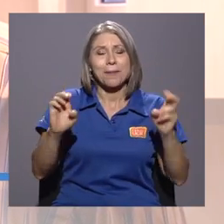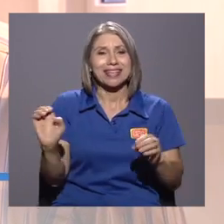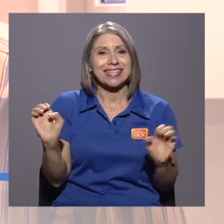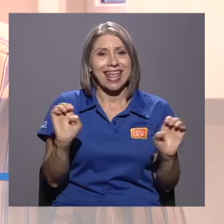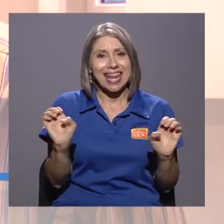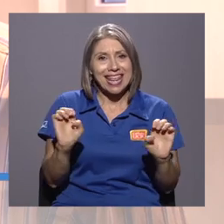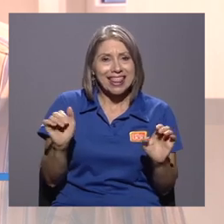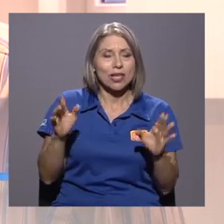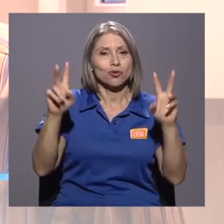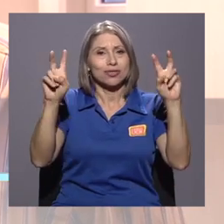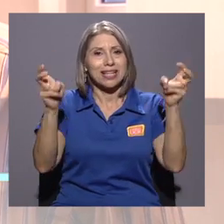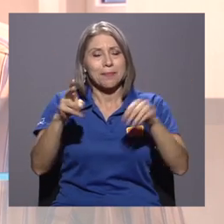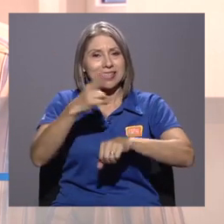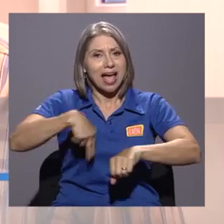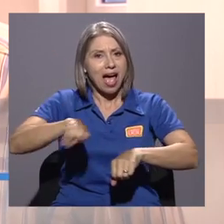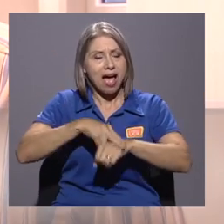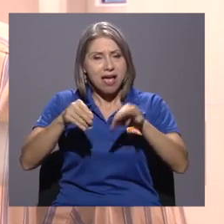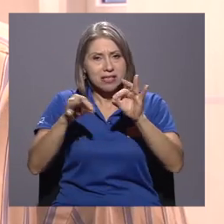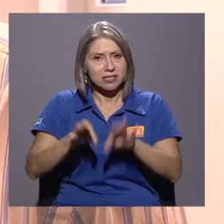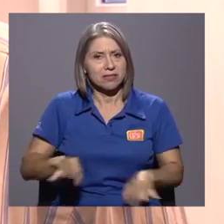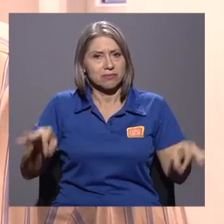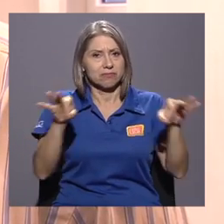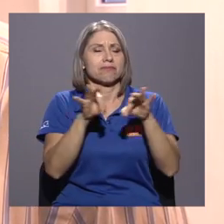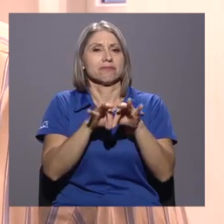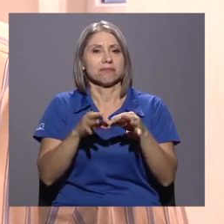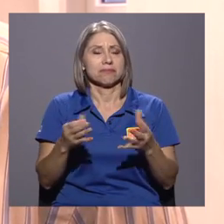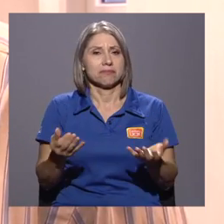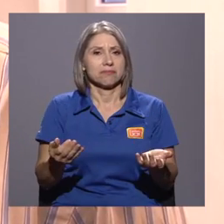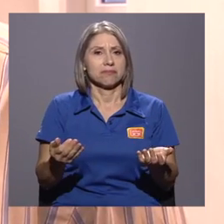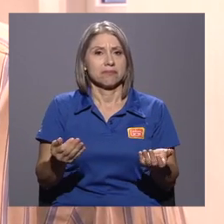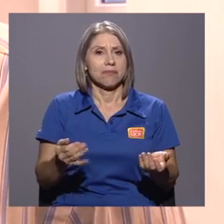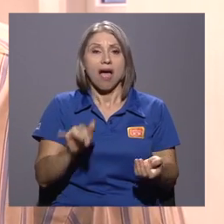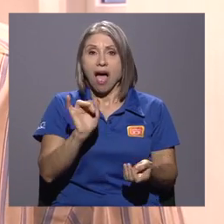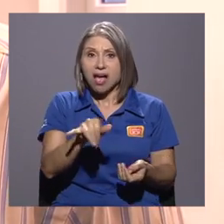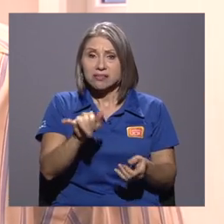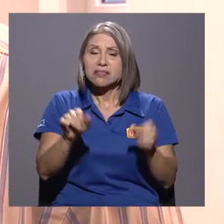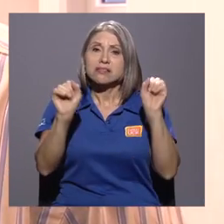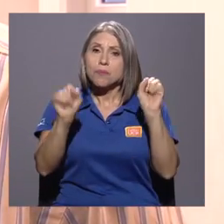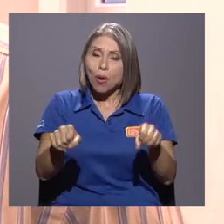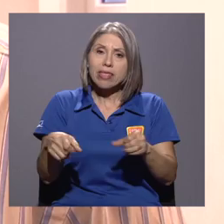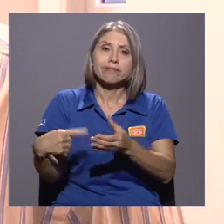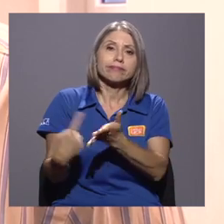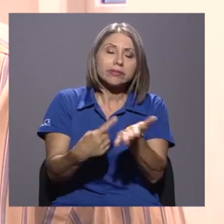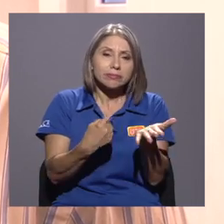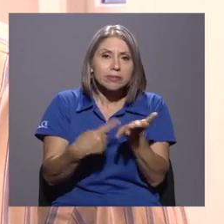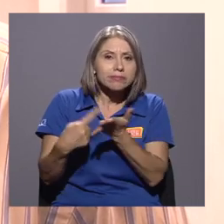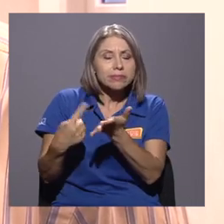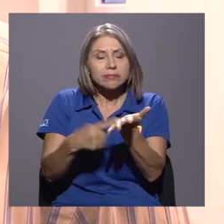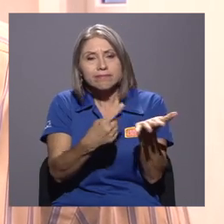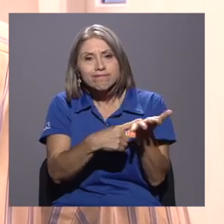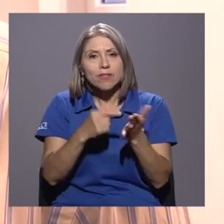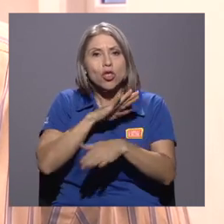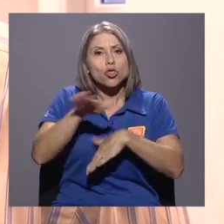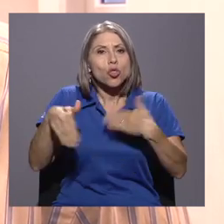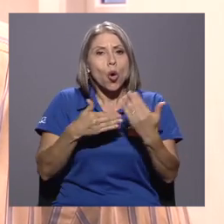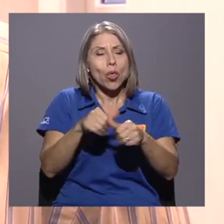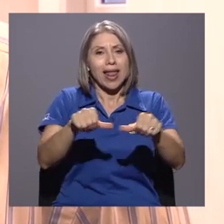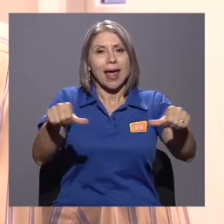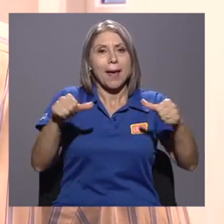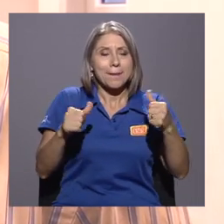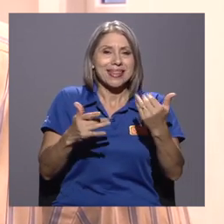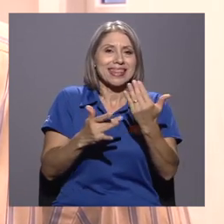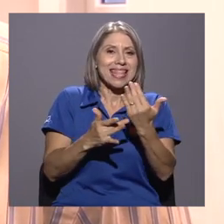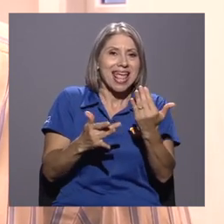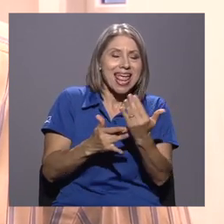son temas nacionales de gran importancia y de esta forma se ventila toda la parte técnica, científica